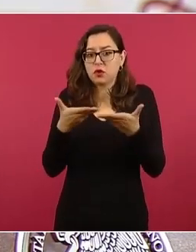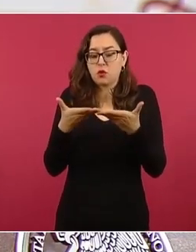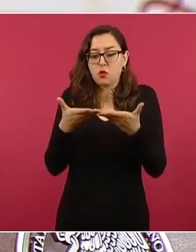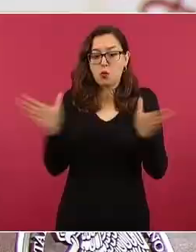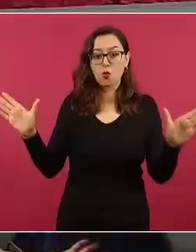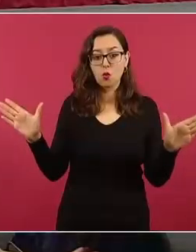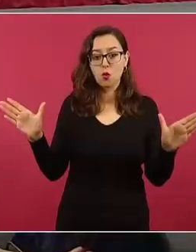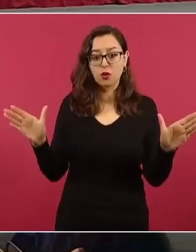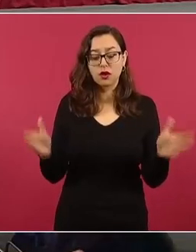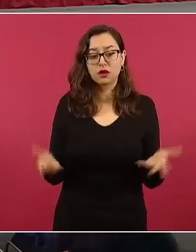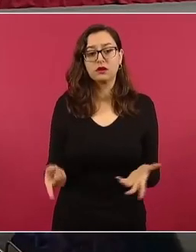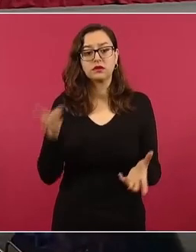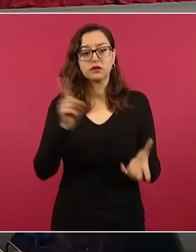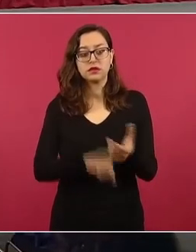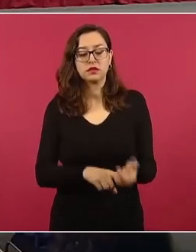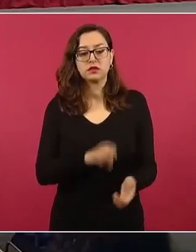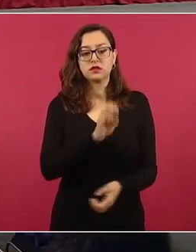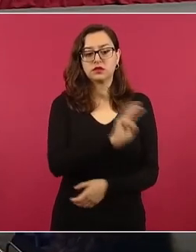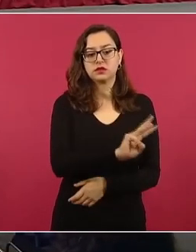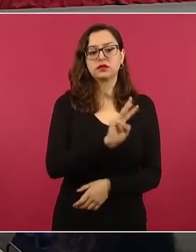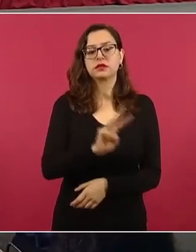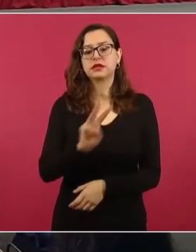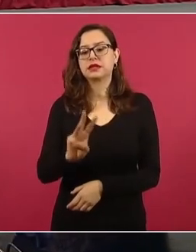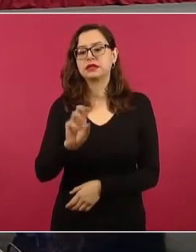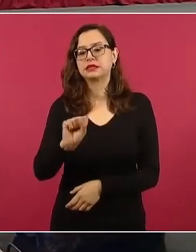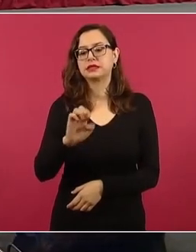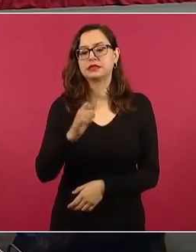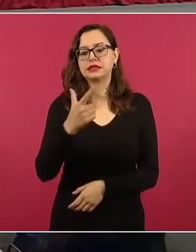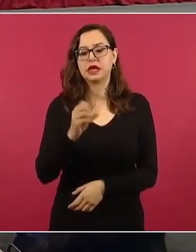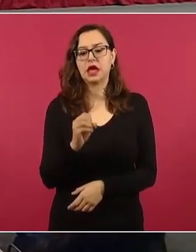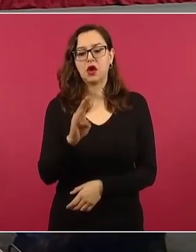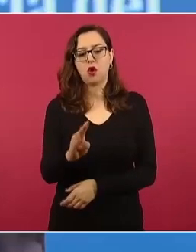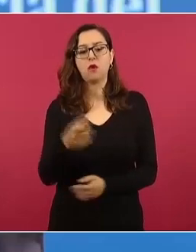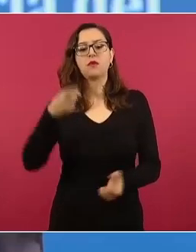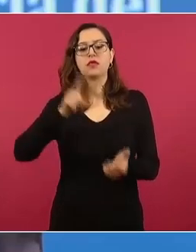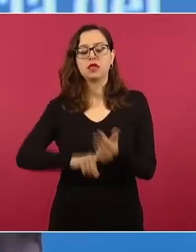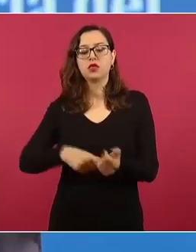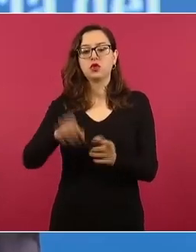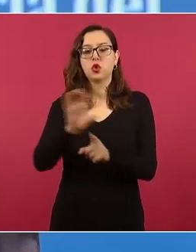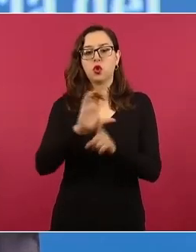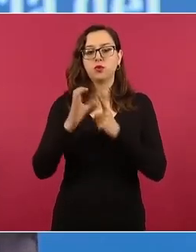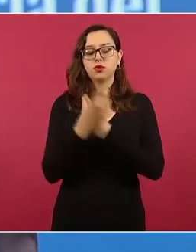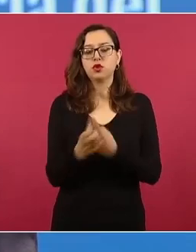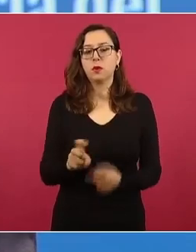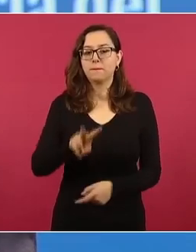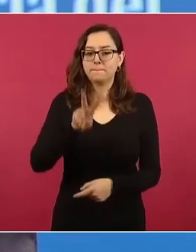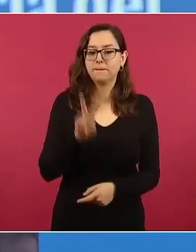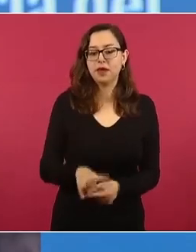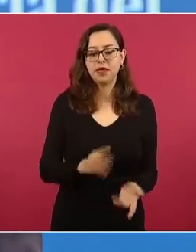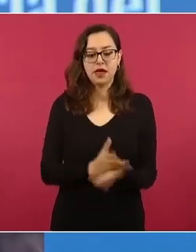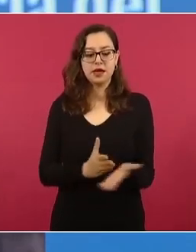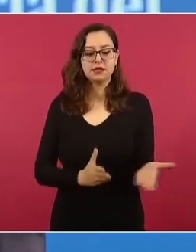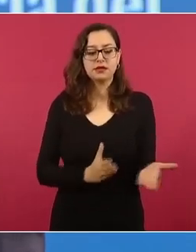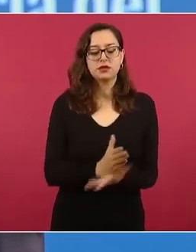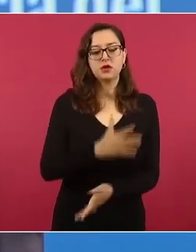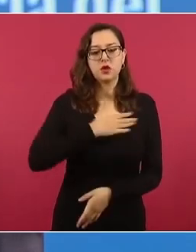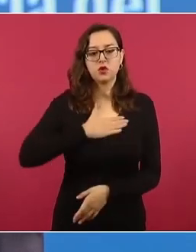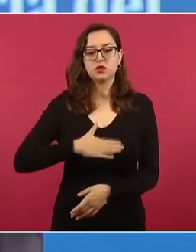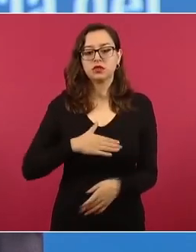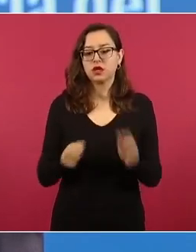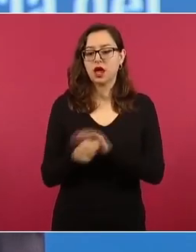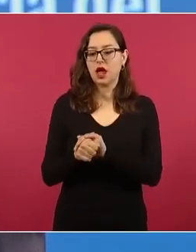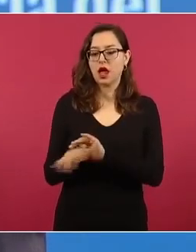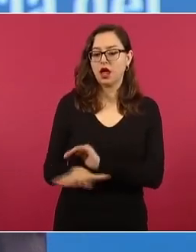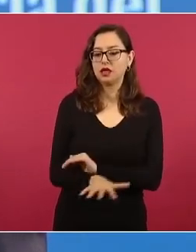disponibles en la página de la Secretaría de Gobernación, de la Comisión por la Verdad y Acceso a la Justicia, en el caso de Ayotzinapa, en la